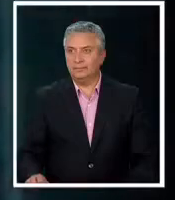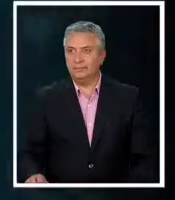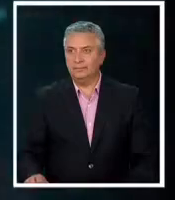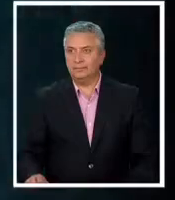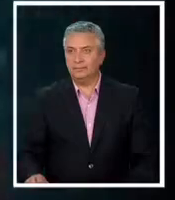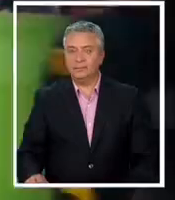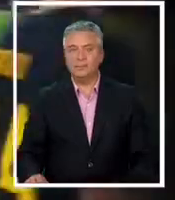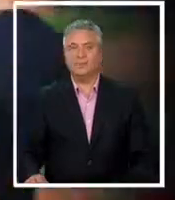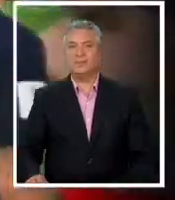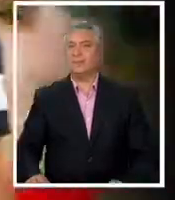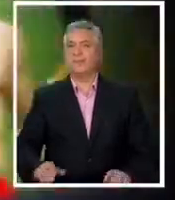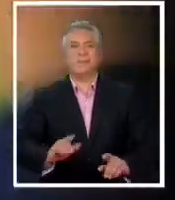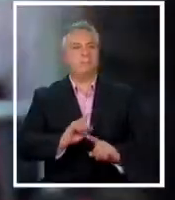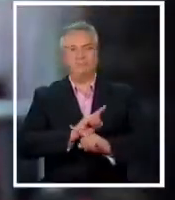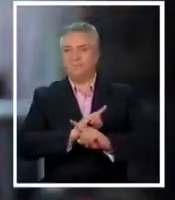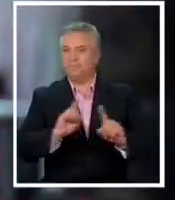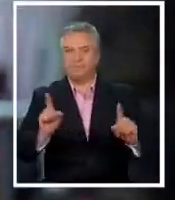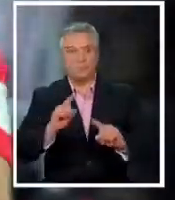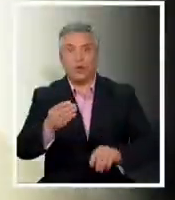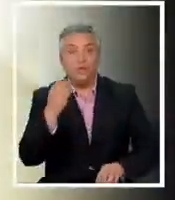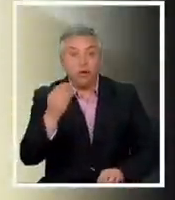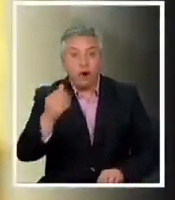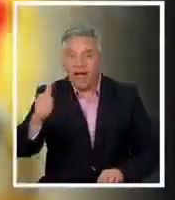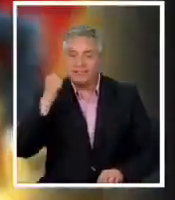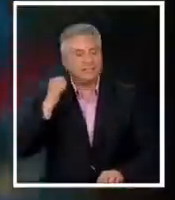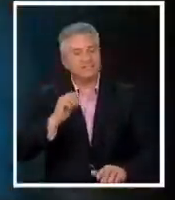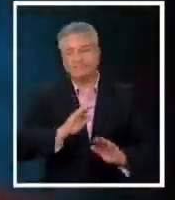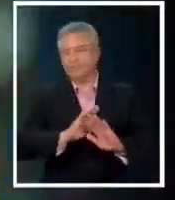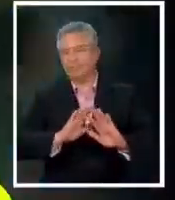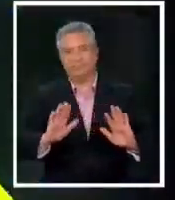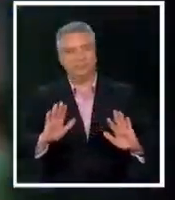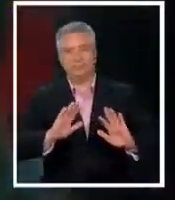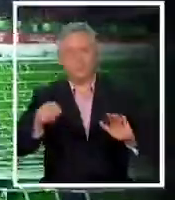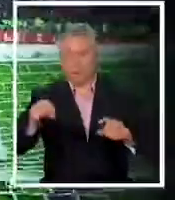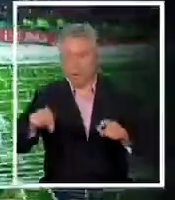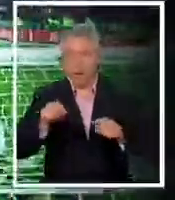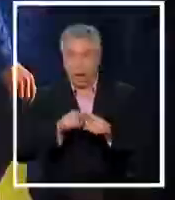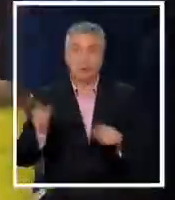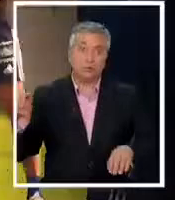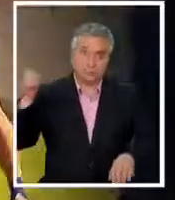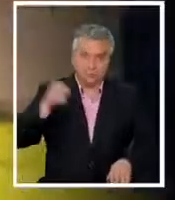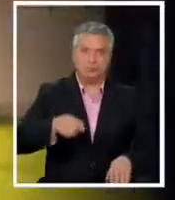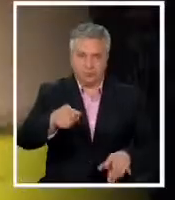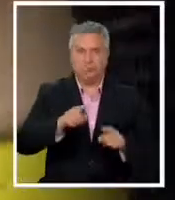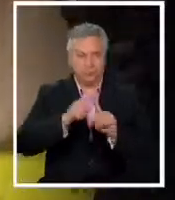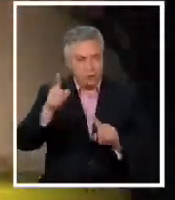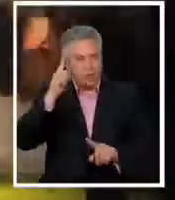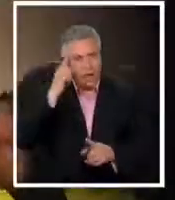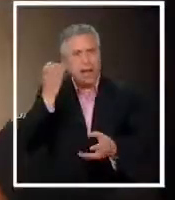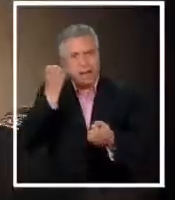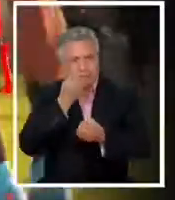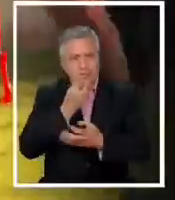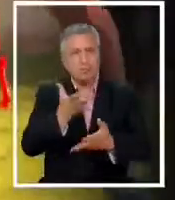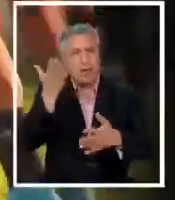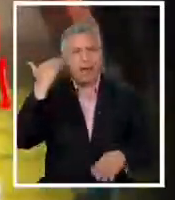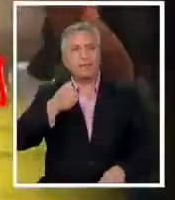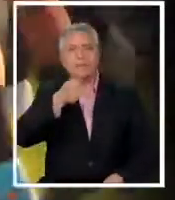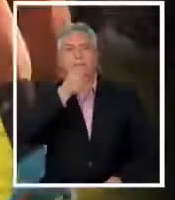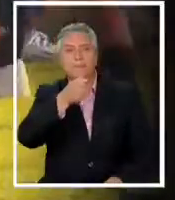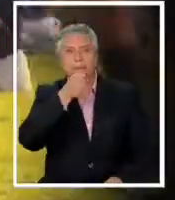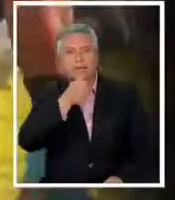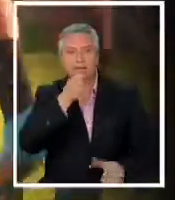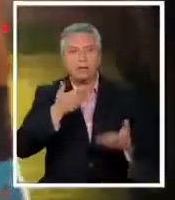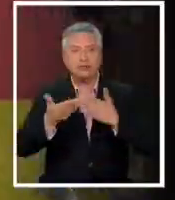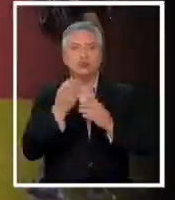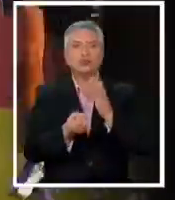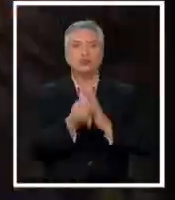nadie es bueno ayer el rendimiento te trae a la selección expresó recordemos en conferencia de prensa